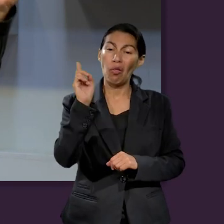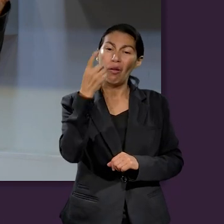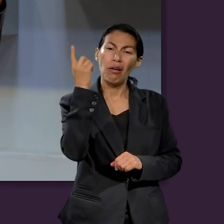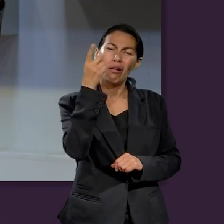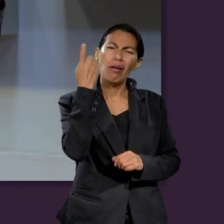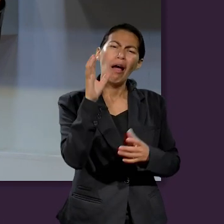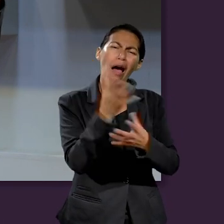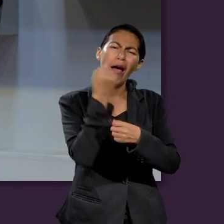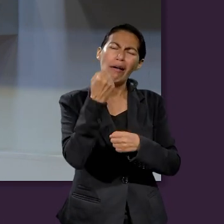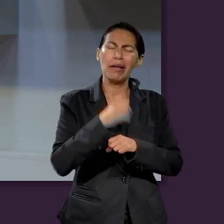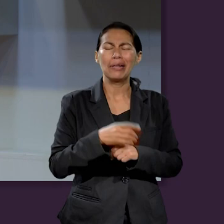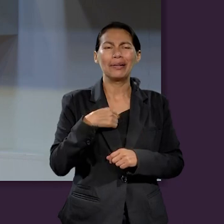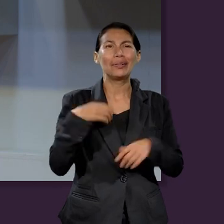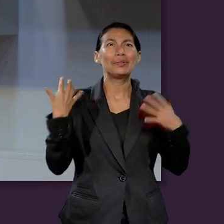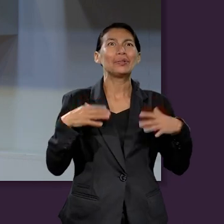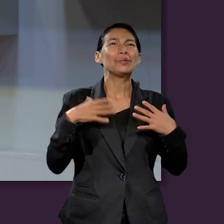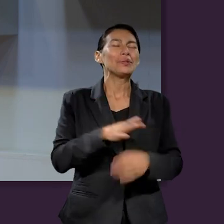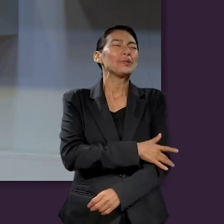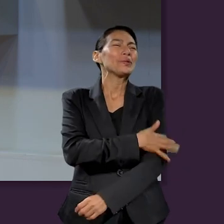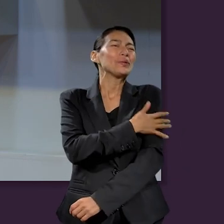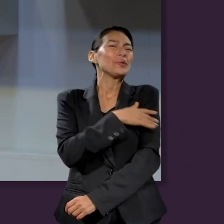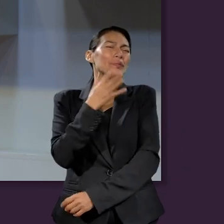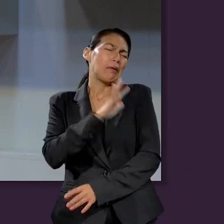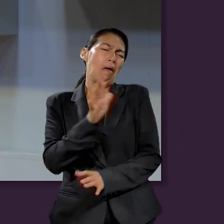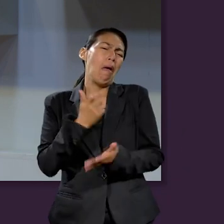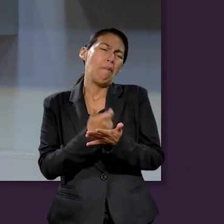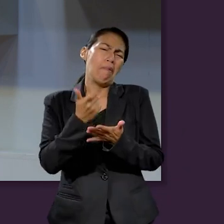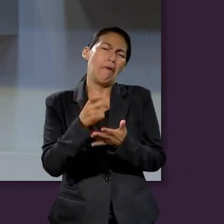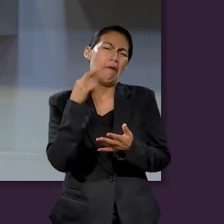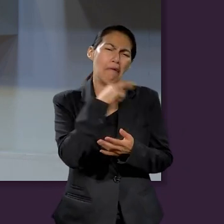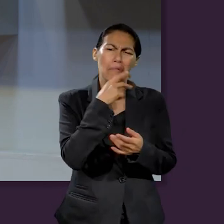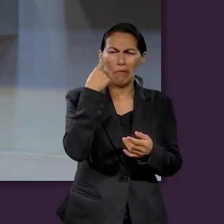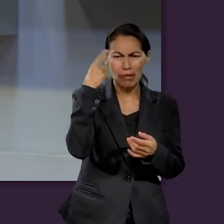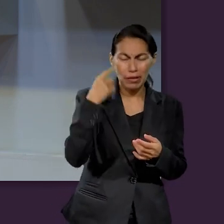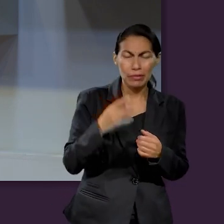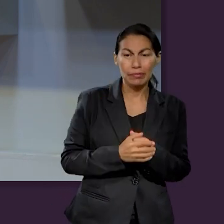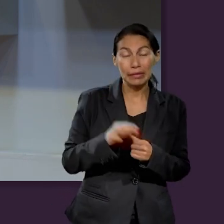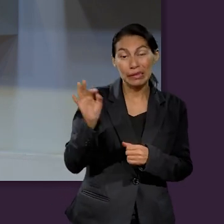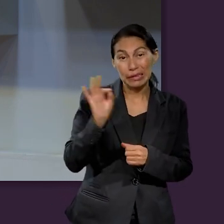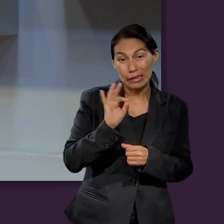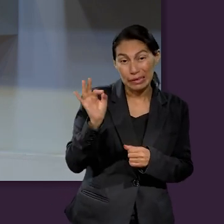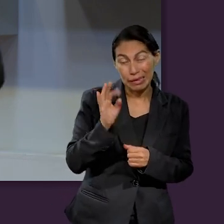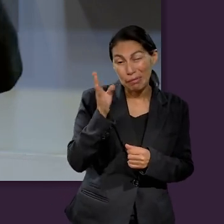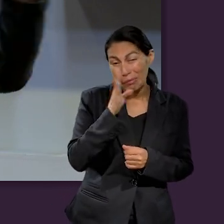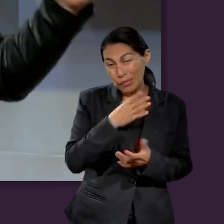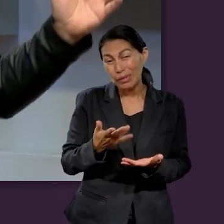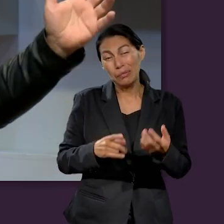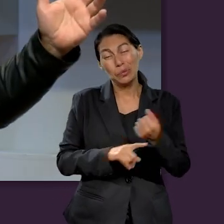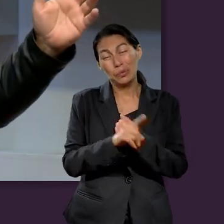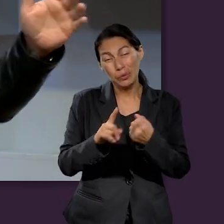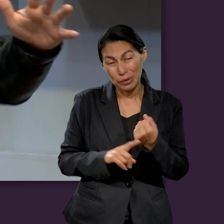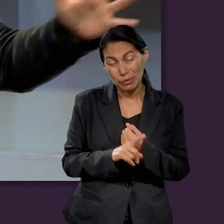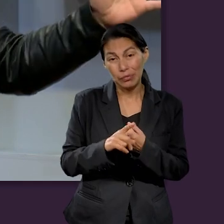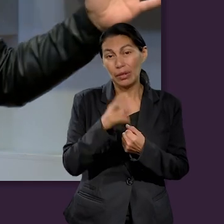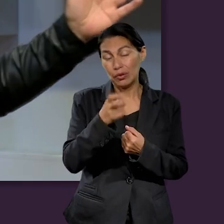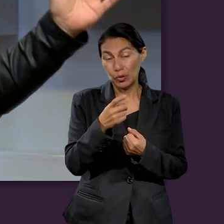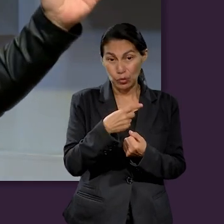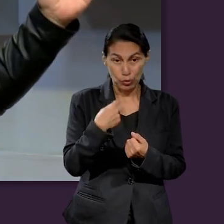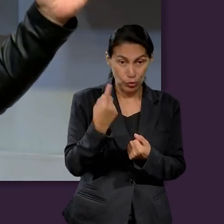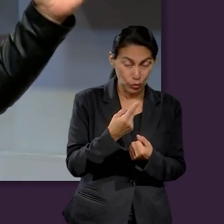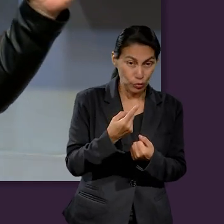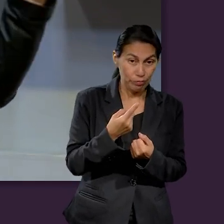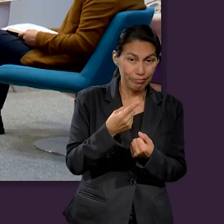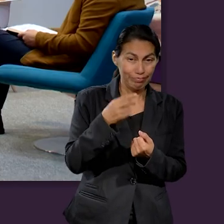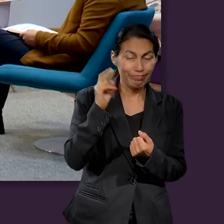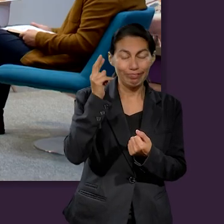invierte tanto en esto y vas a ganar miles y miles de pesos o de dólares y entonces dicen, no, pues si junto a esta lana pues pago todas